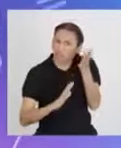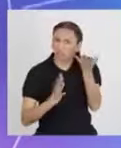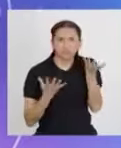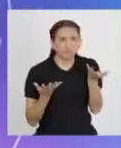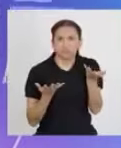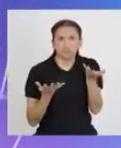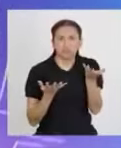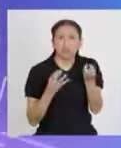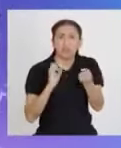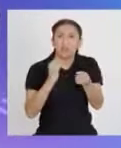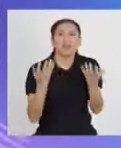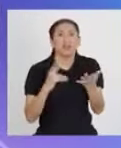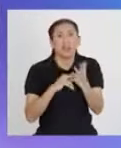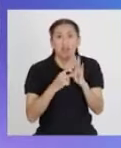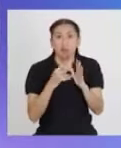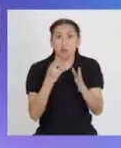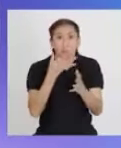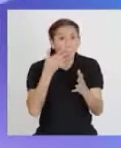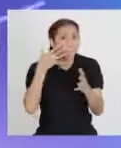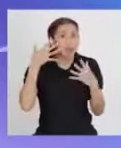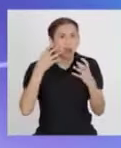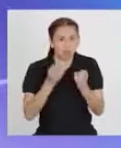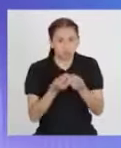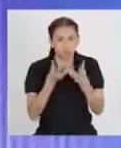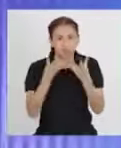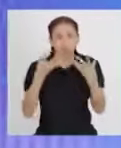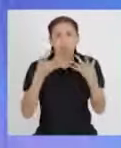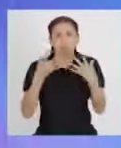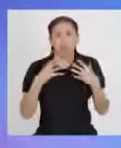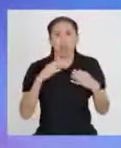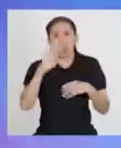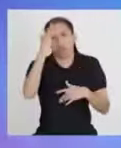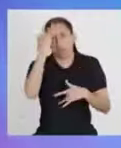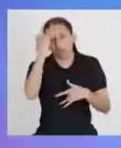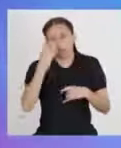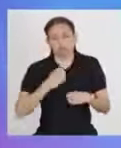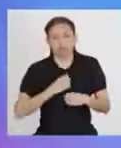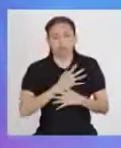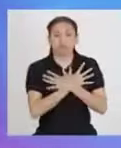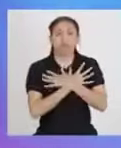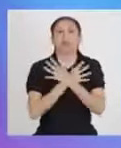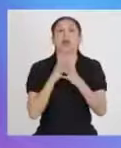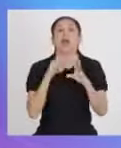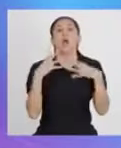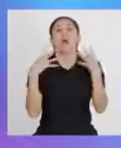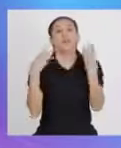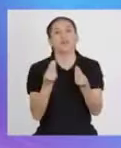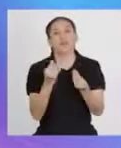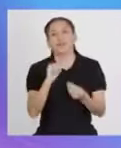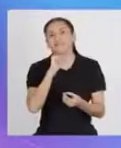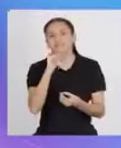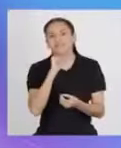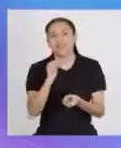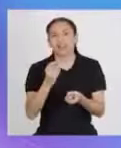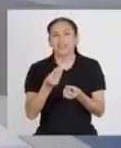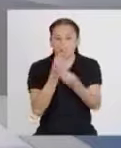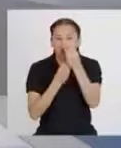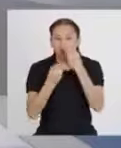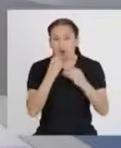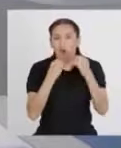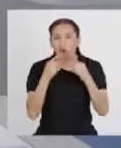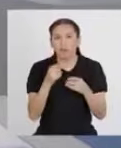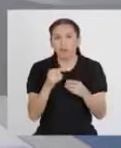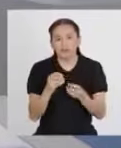impide la distribución de oxígeno a todo el cuerpo. Esto ocurre cuando no se consumen suficientes alimentos con hierro.